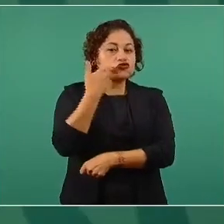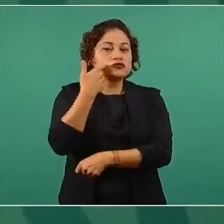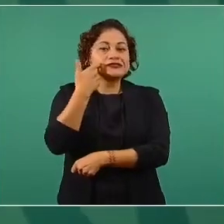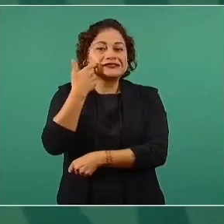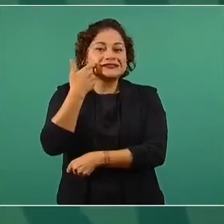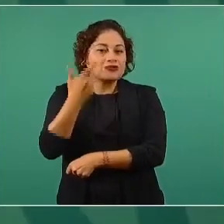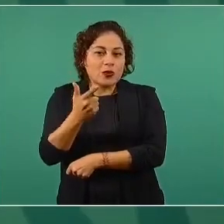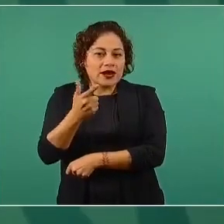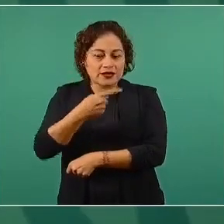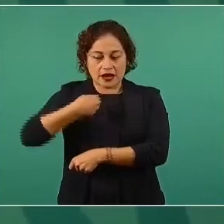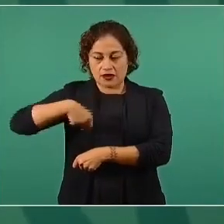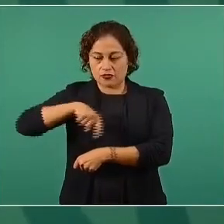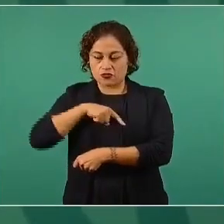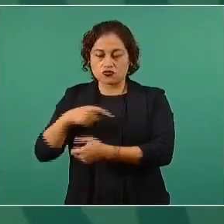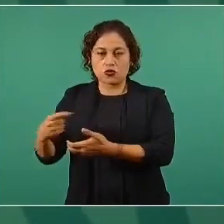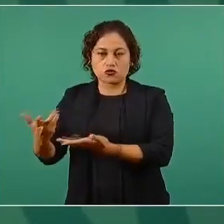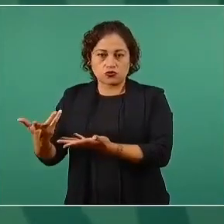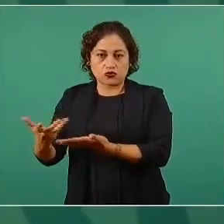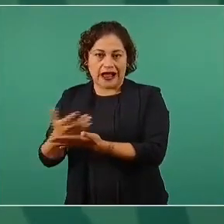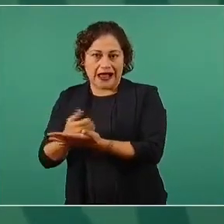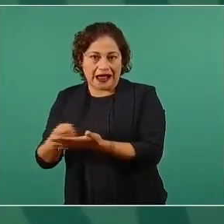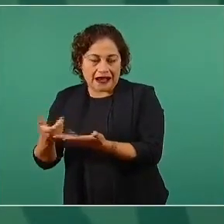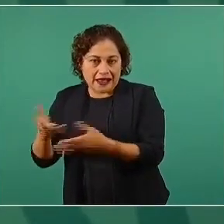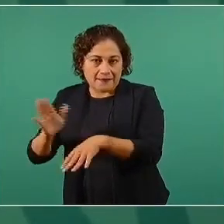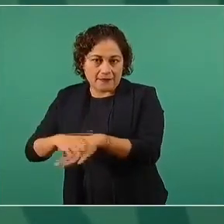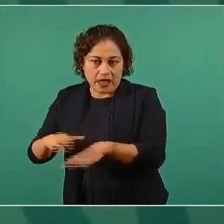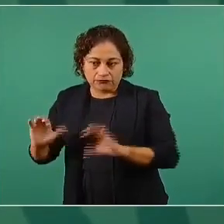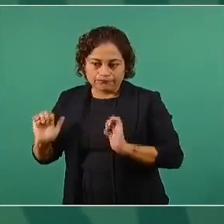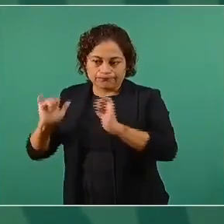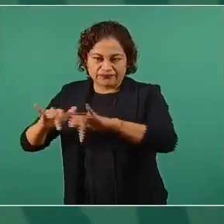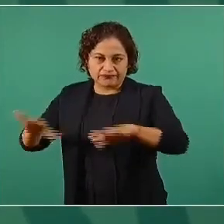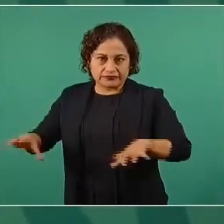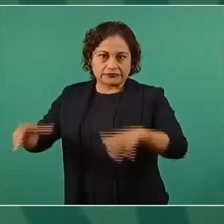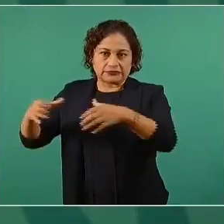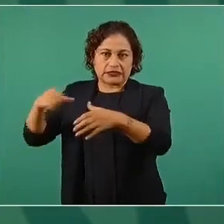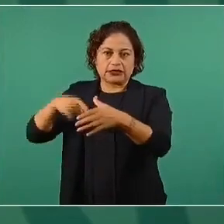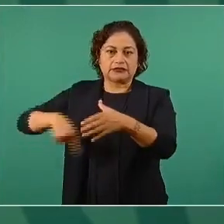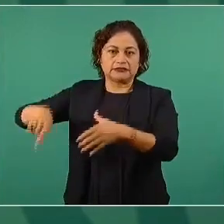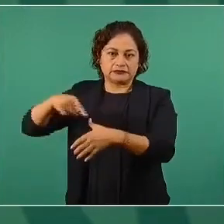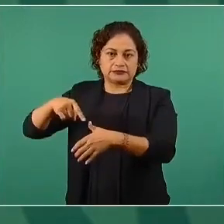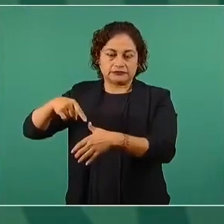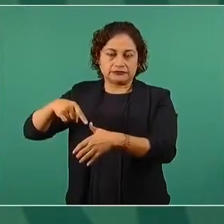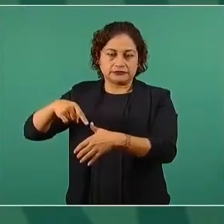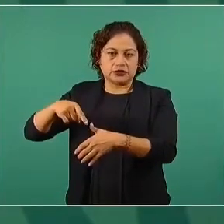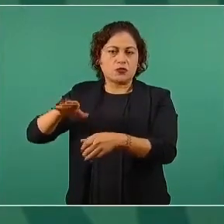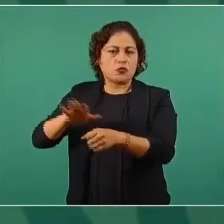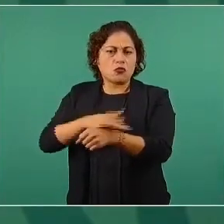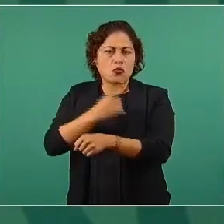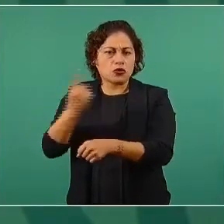atención a la gente más pobre. No estoy